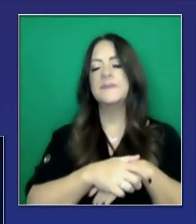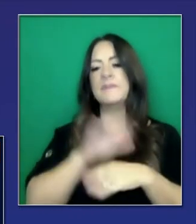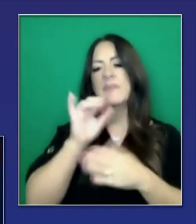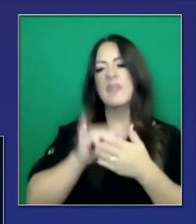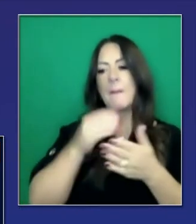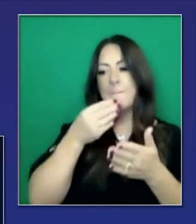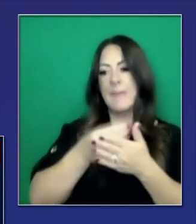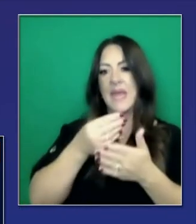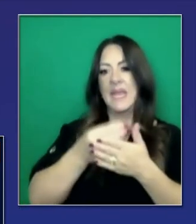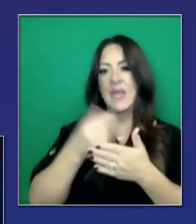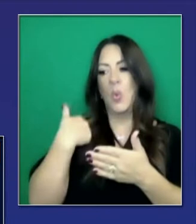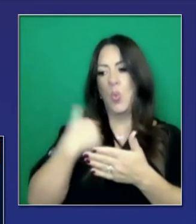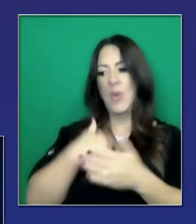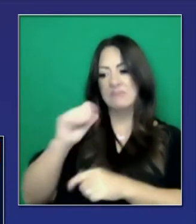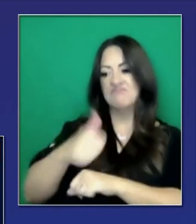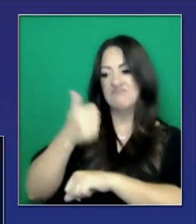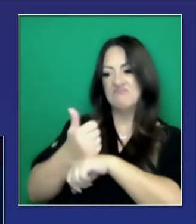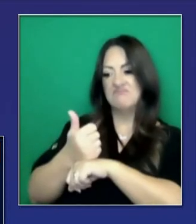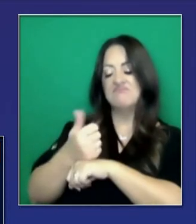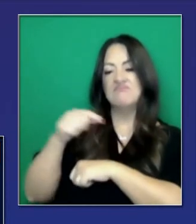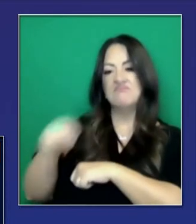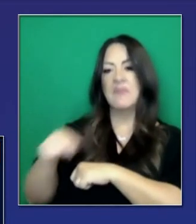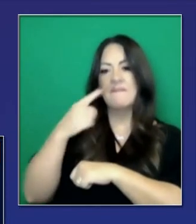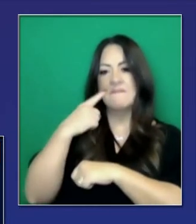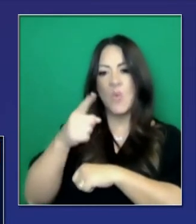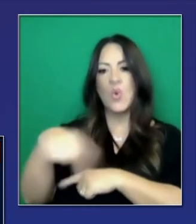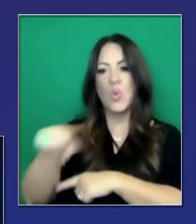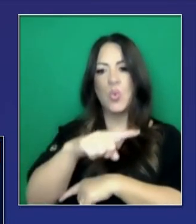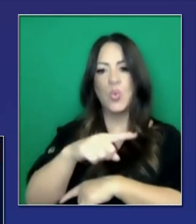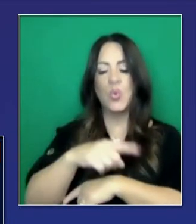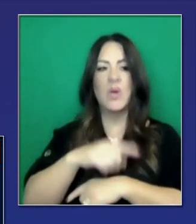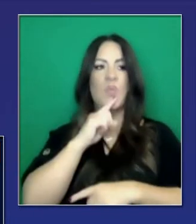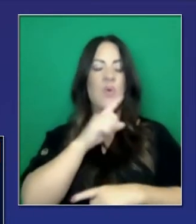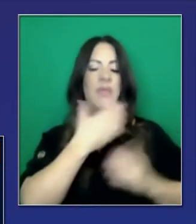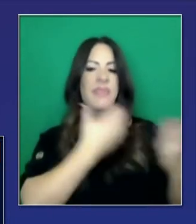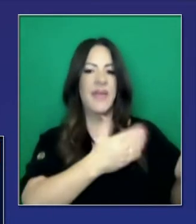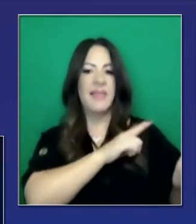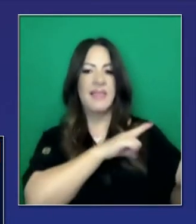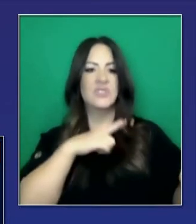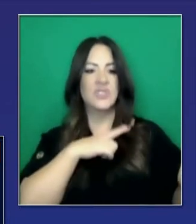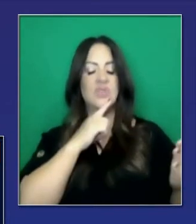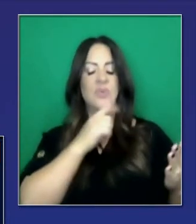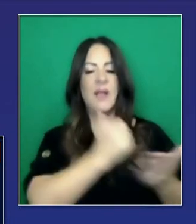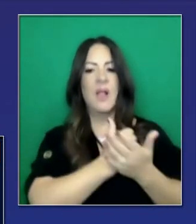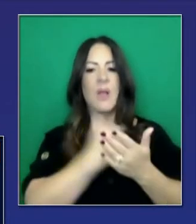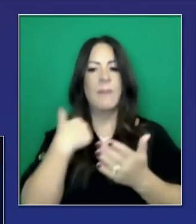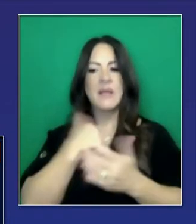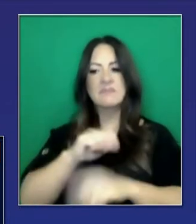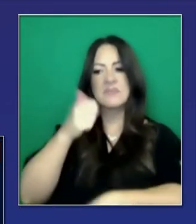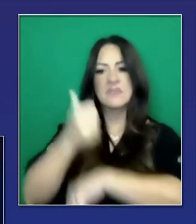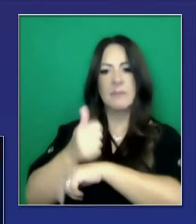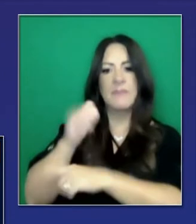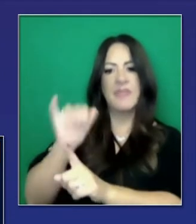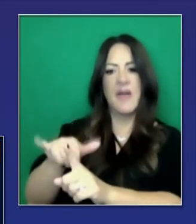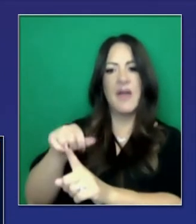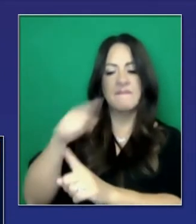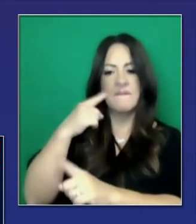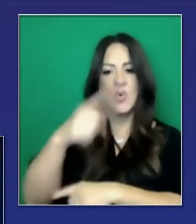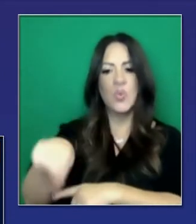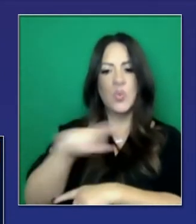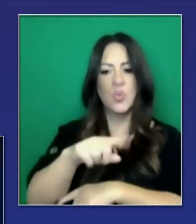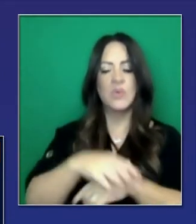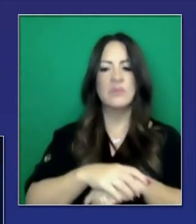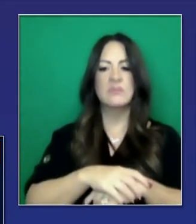transición, este fondo de transición, hemos preparado con increíble apoyo, increíble apoyo de la legislatura y esperamos que ese apoyo seguirá